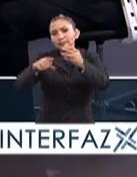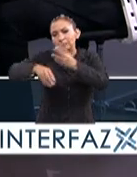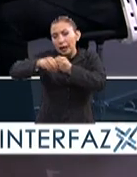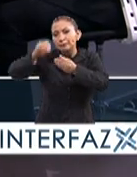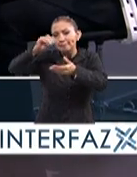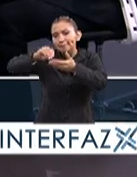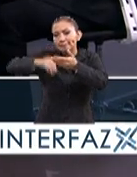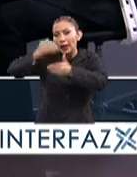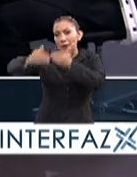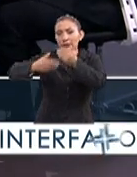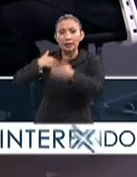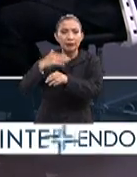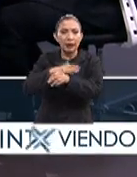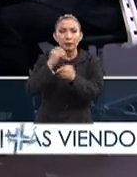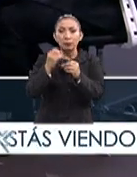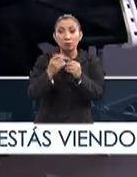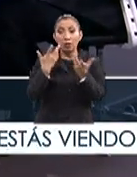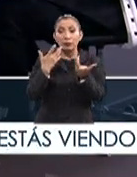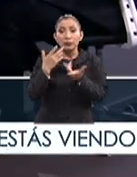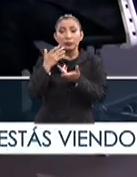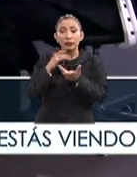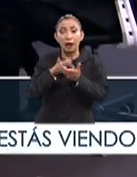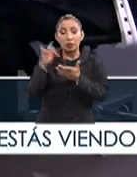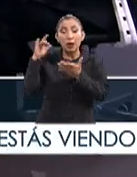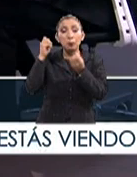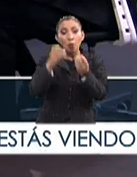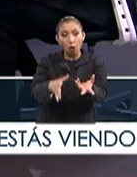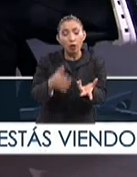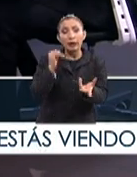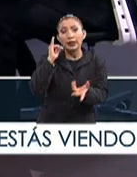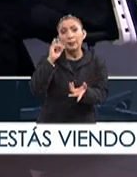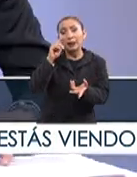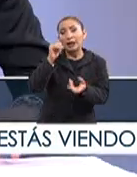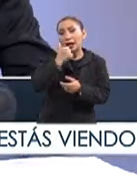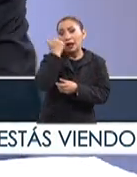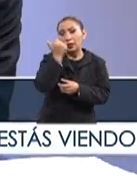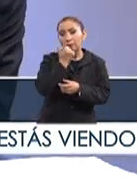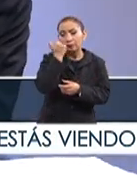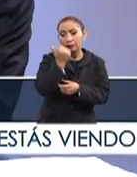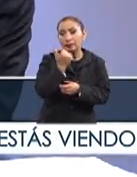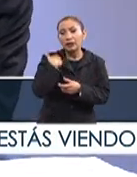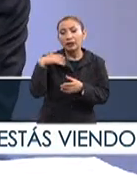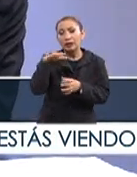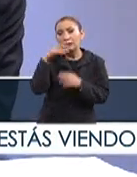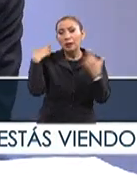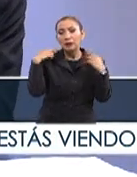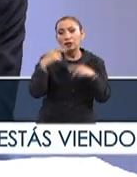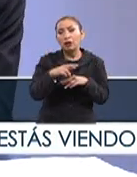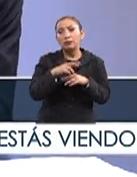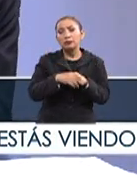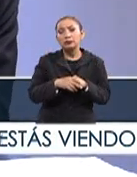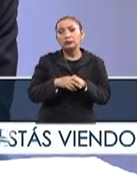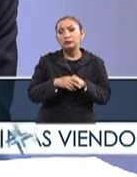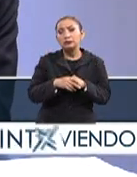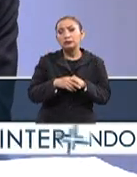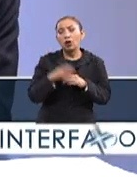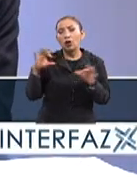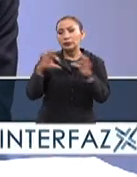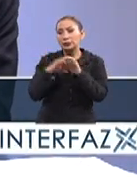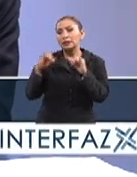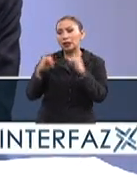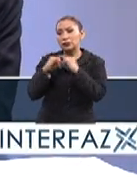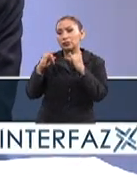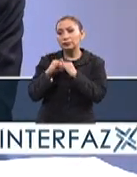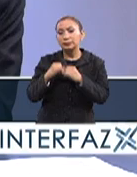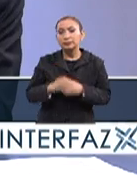los avances que tenemos. Pues, excelente, como siempre, gran aporte por parte de los alumnos y planta docente del Politécnico, con las instituciones